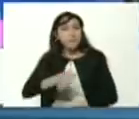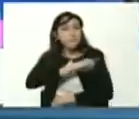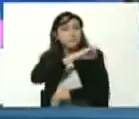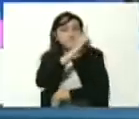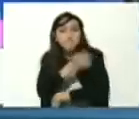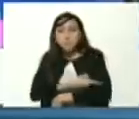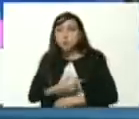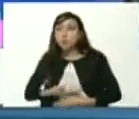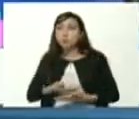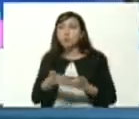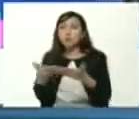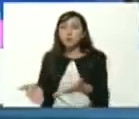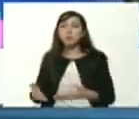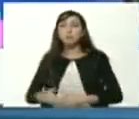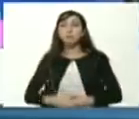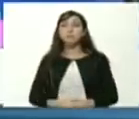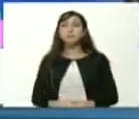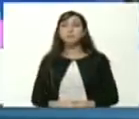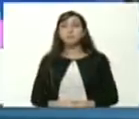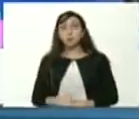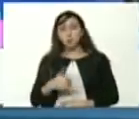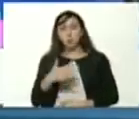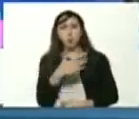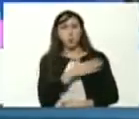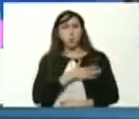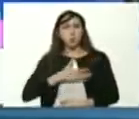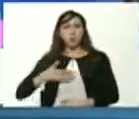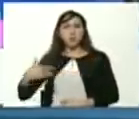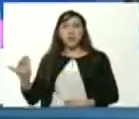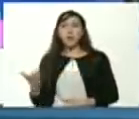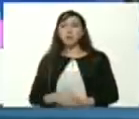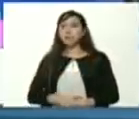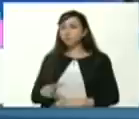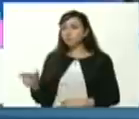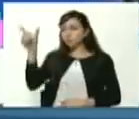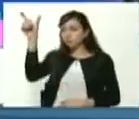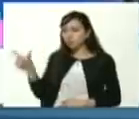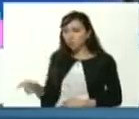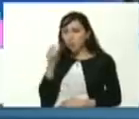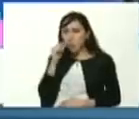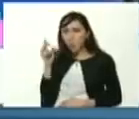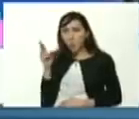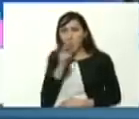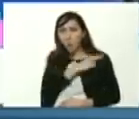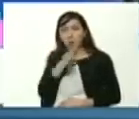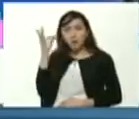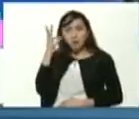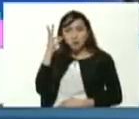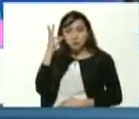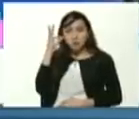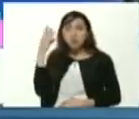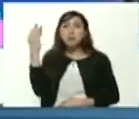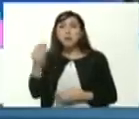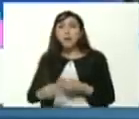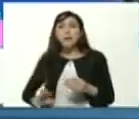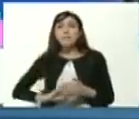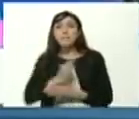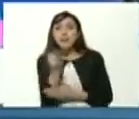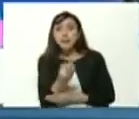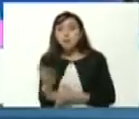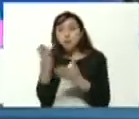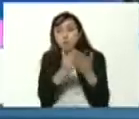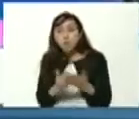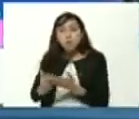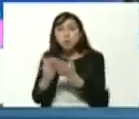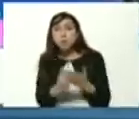muy poderosa yo quisiera que Angerly Cueva presidenta de la federación venezolana de estudiantes